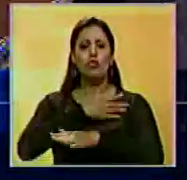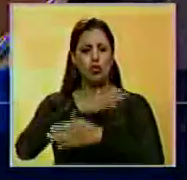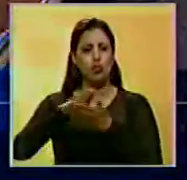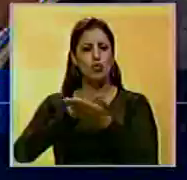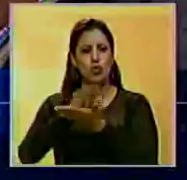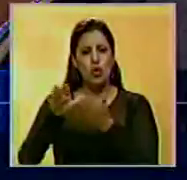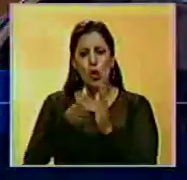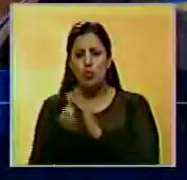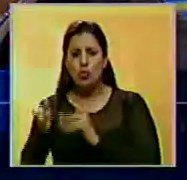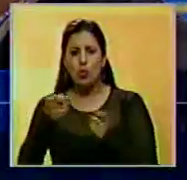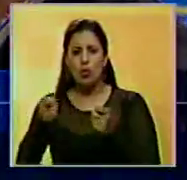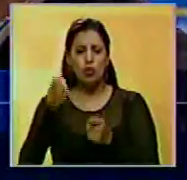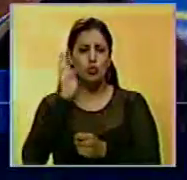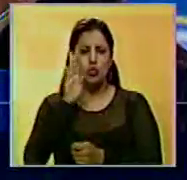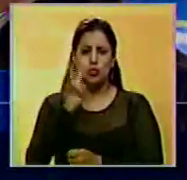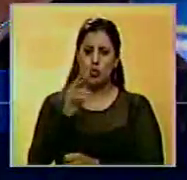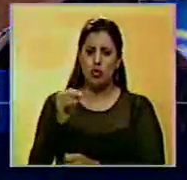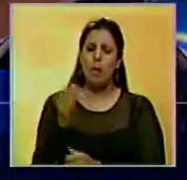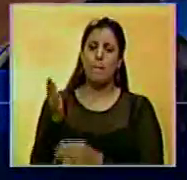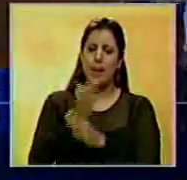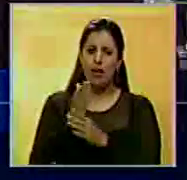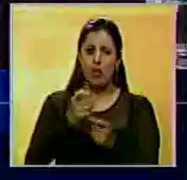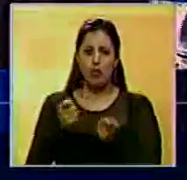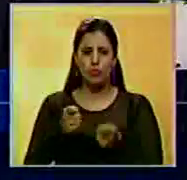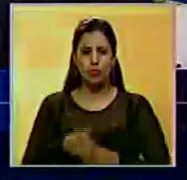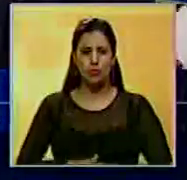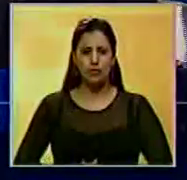desvío de productos hacia el mercado especulativo.